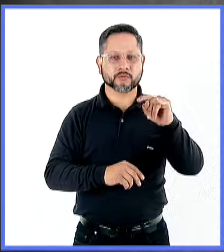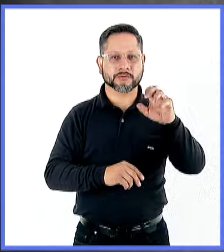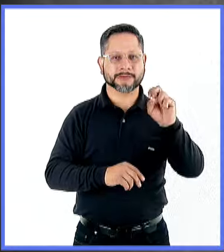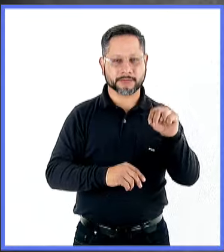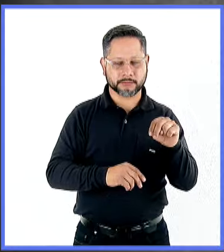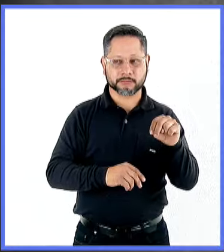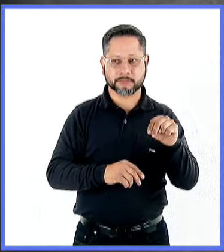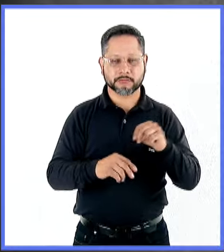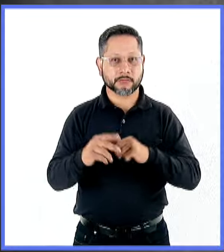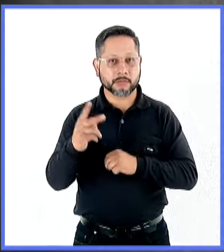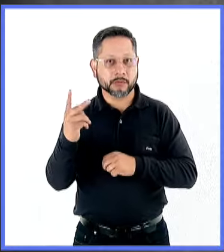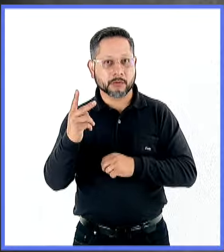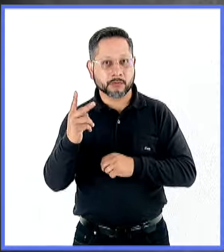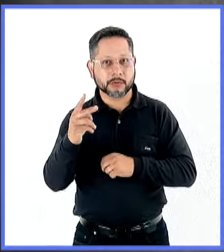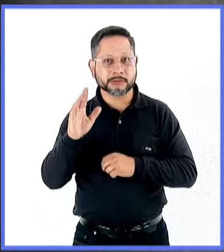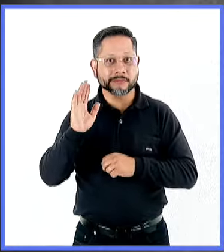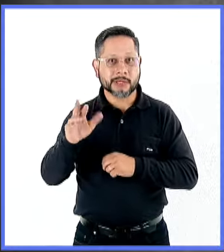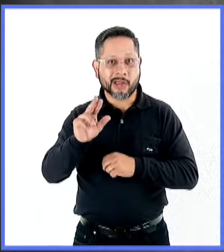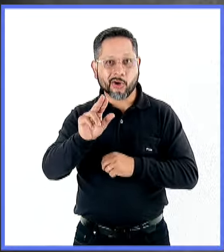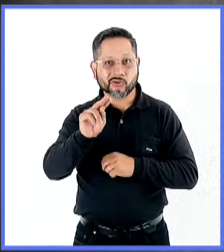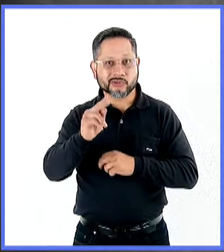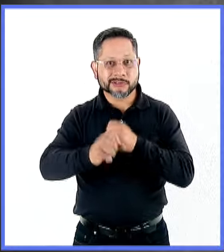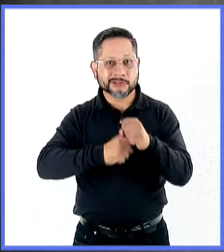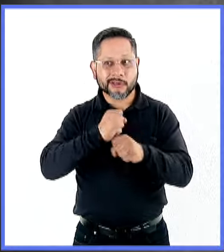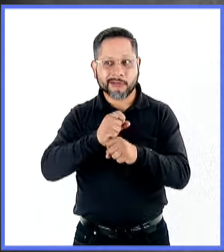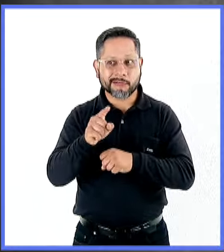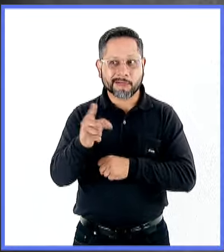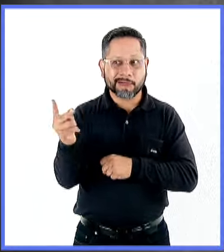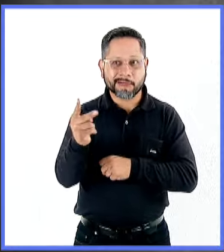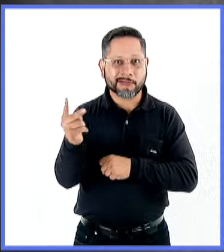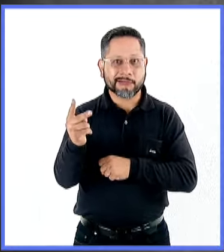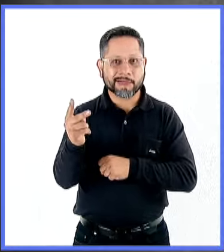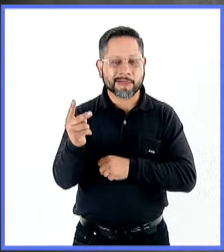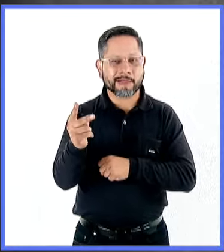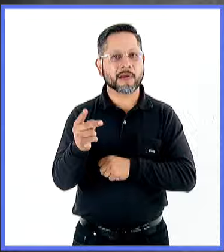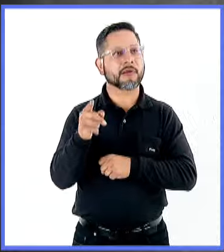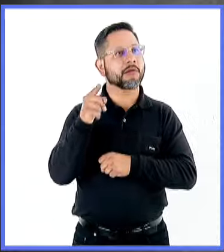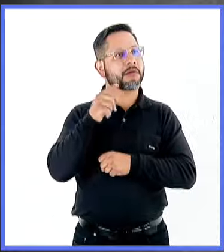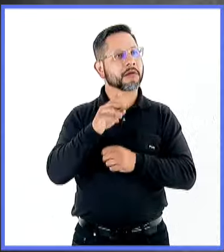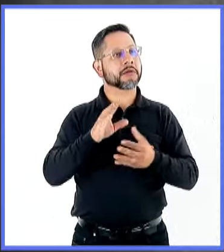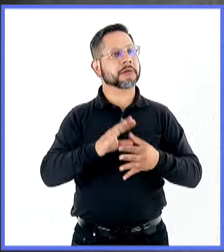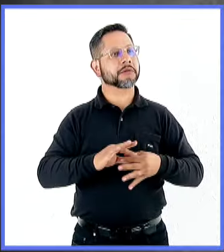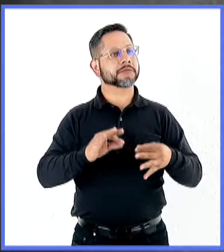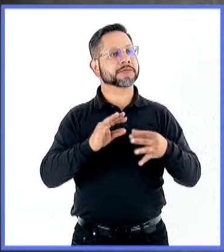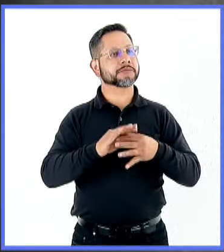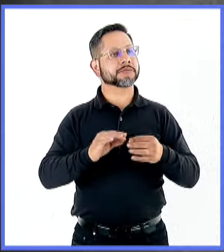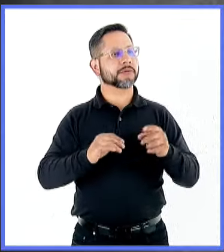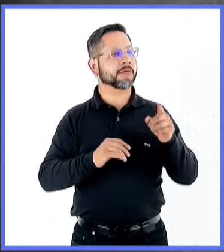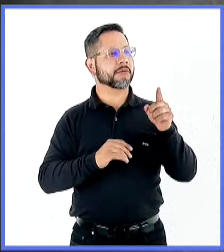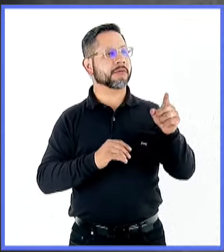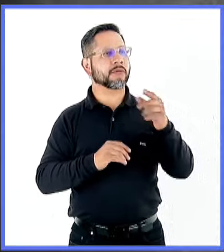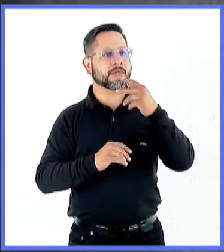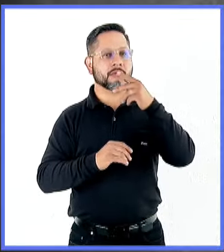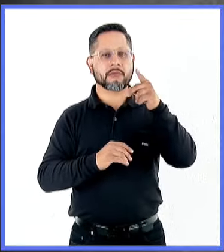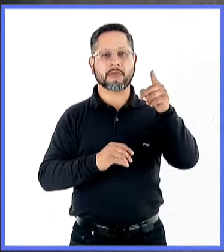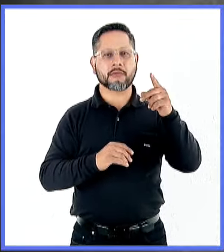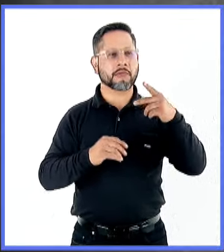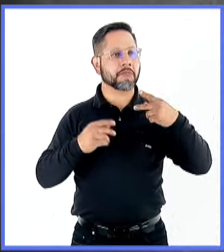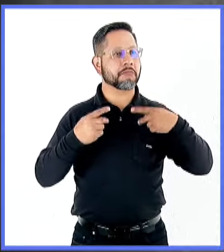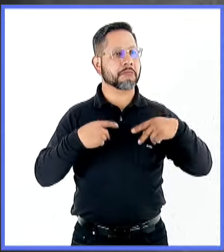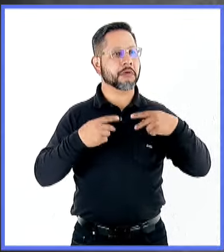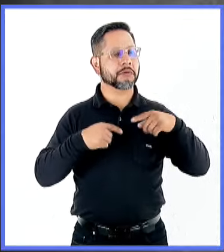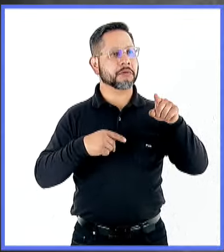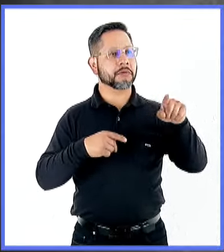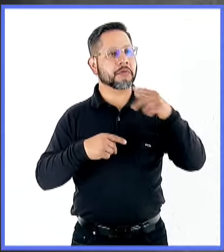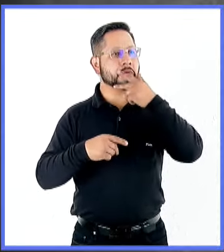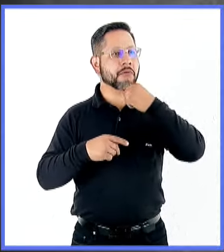sobrepasan las ocho décadas, ¿verdad? Van a hablar de un escritor que, claro, bueno, no murió a los 15 años, pero